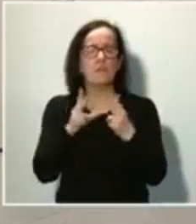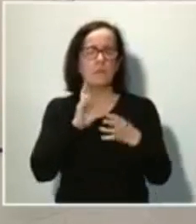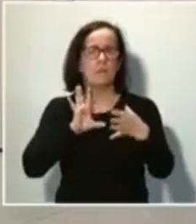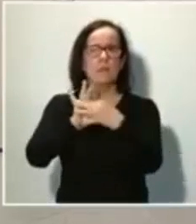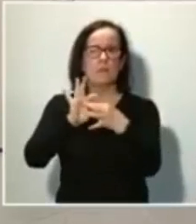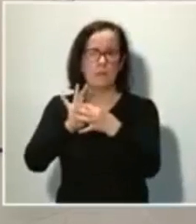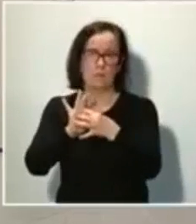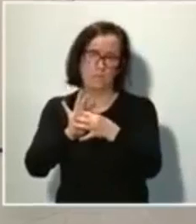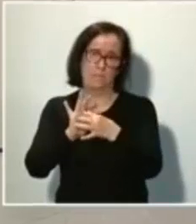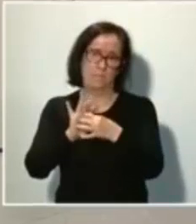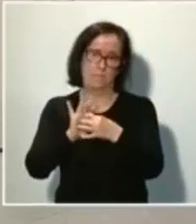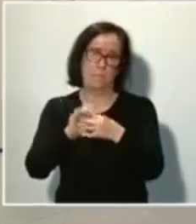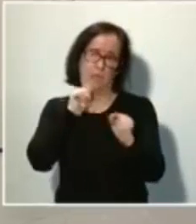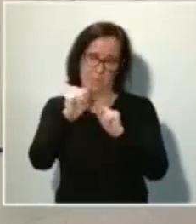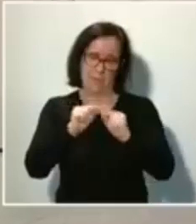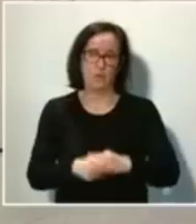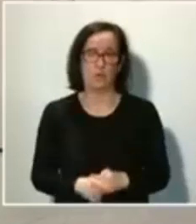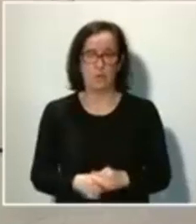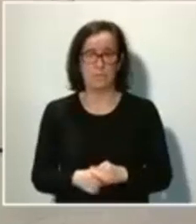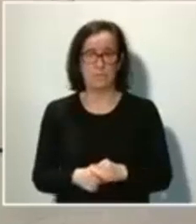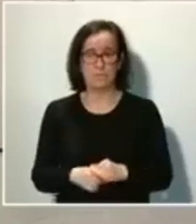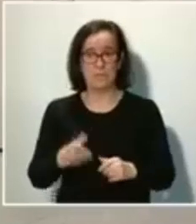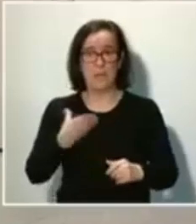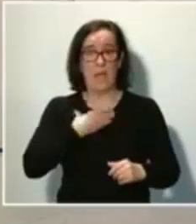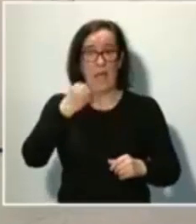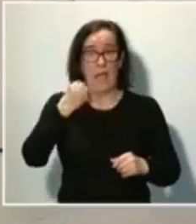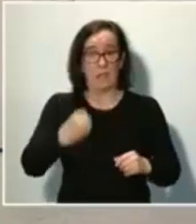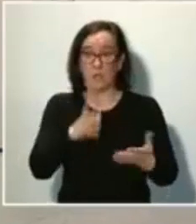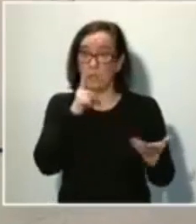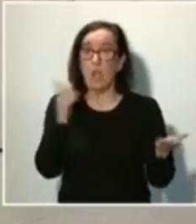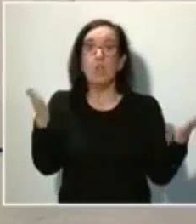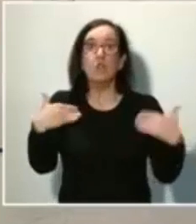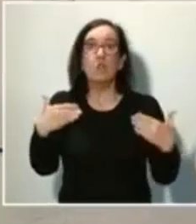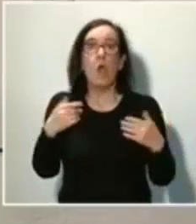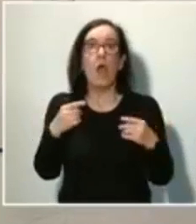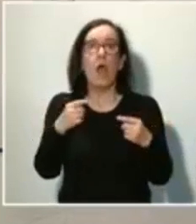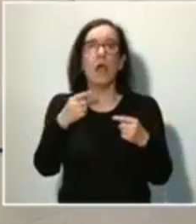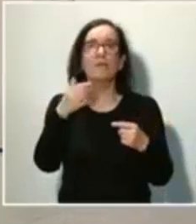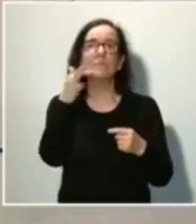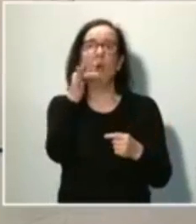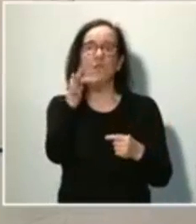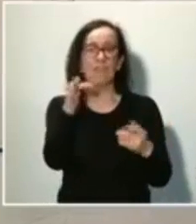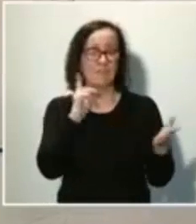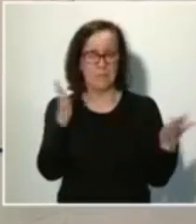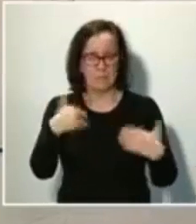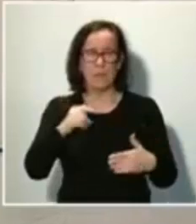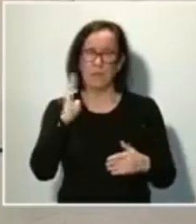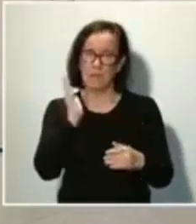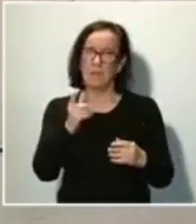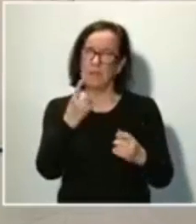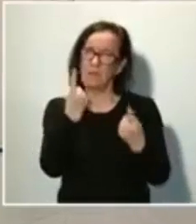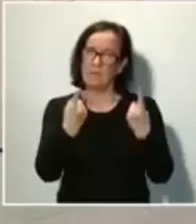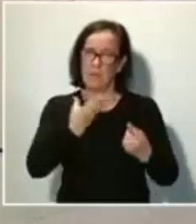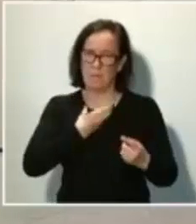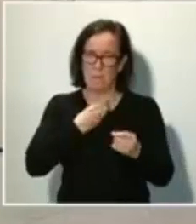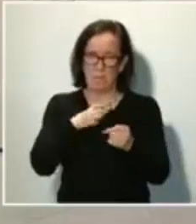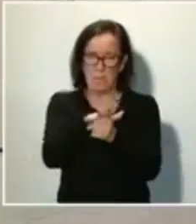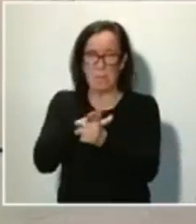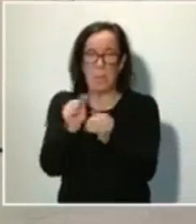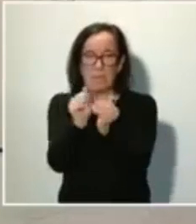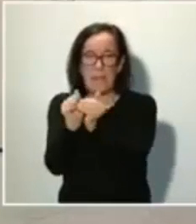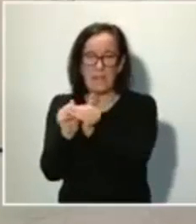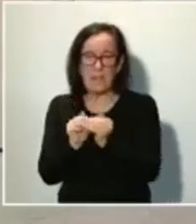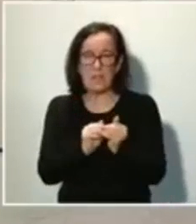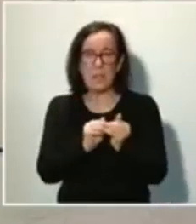-19. Respecto a los ayuntamientos que no tienen superávit, una situación que afecta sobre todo a algunos municipios pequeños, son las